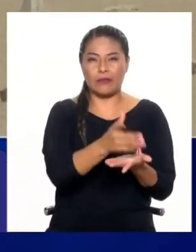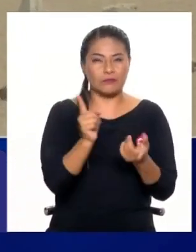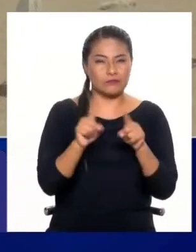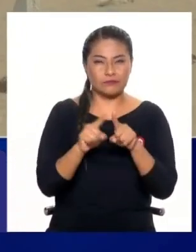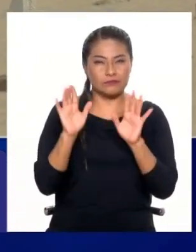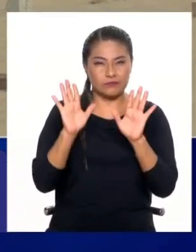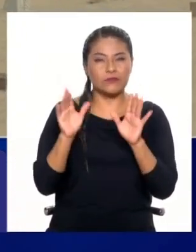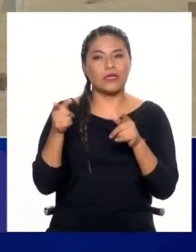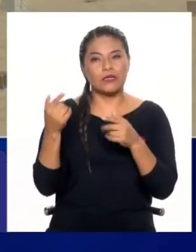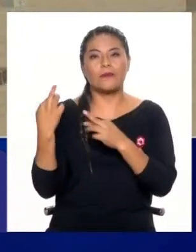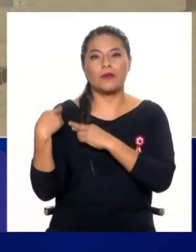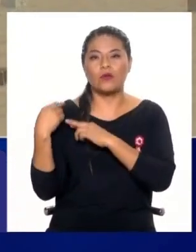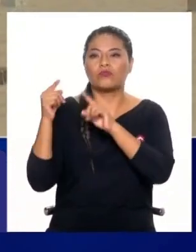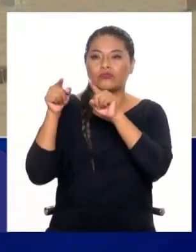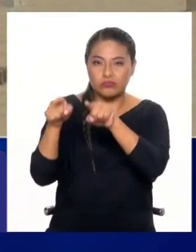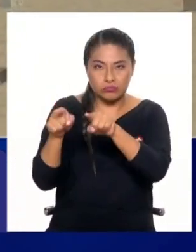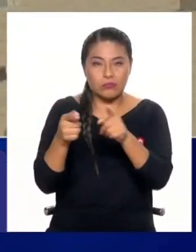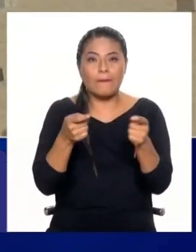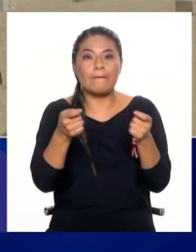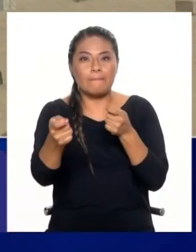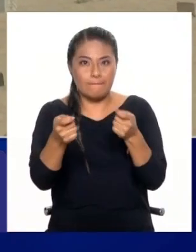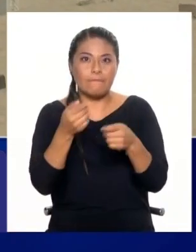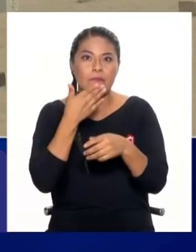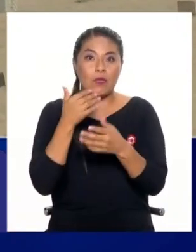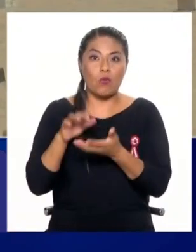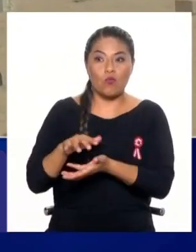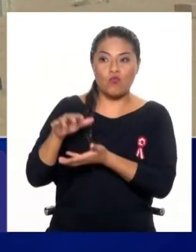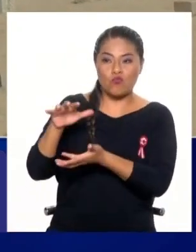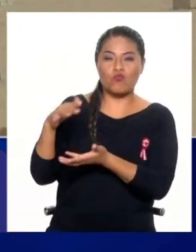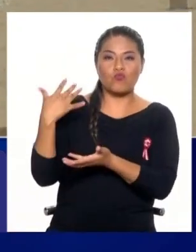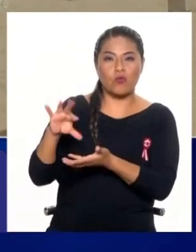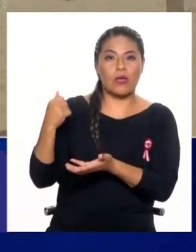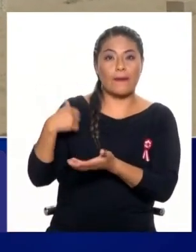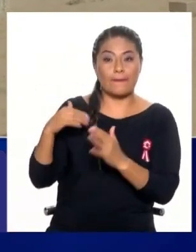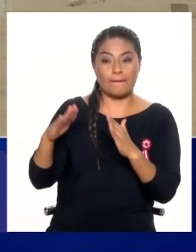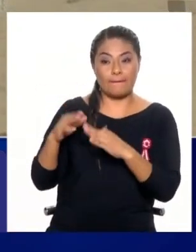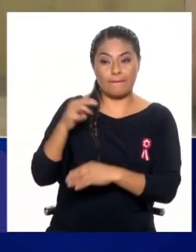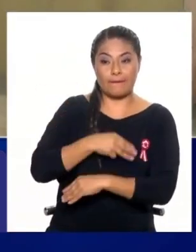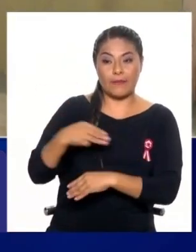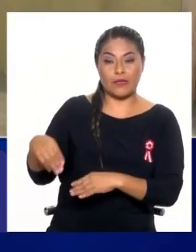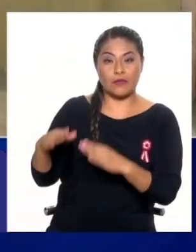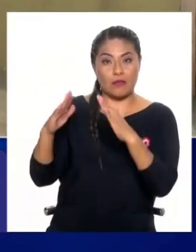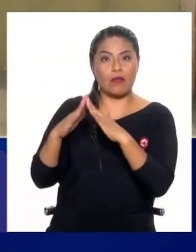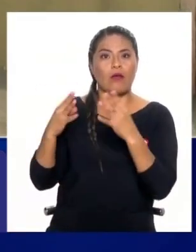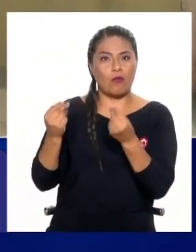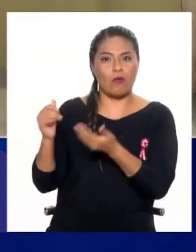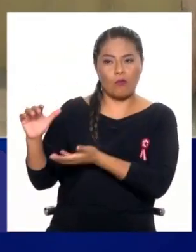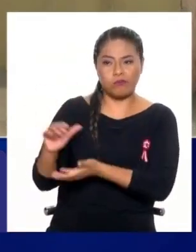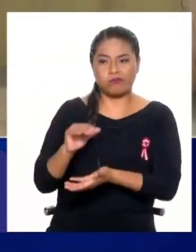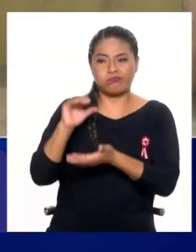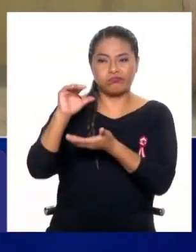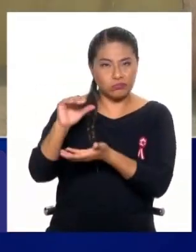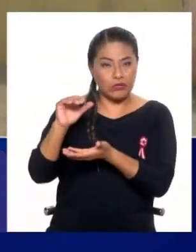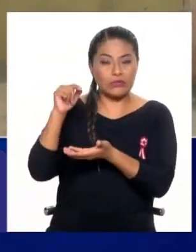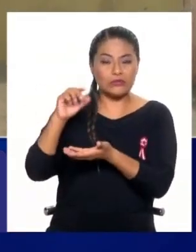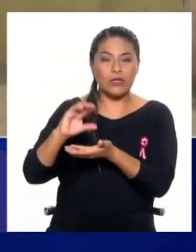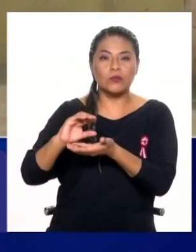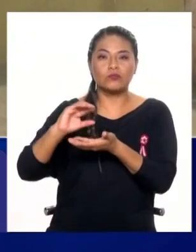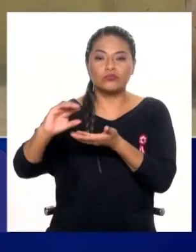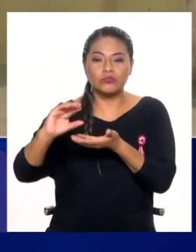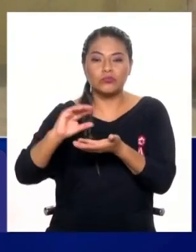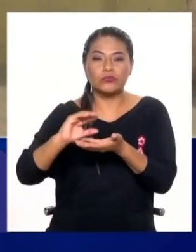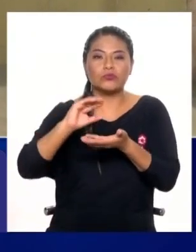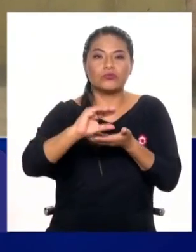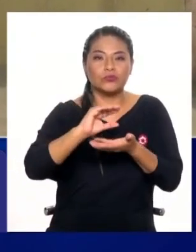central. El Ministerio de Vivienda maneja muchísimo dinero, concentra dinero, como transporte de otras carteras, y lo van dando, me